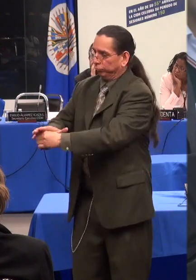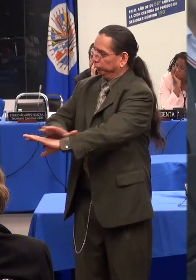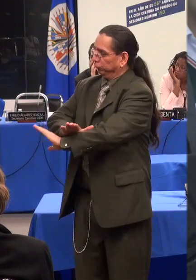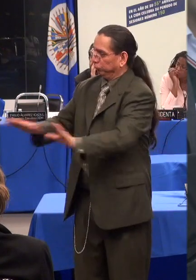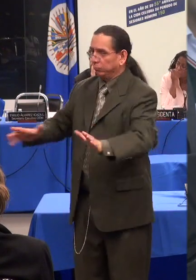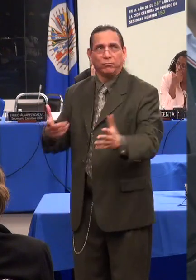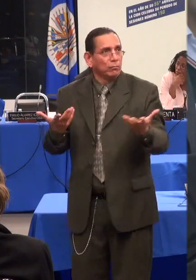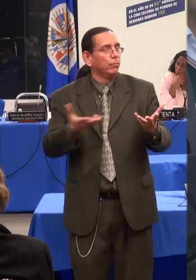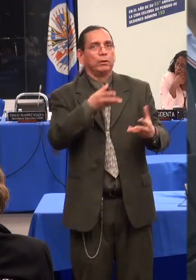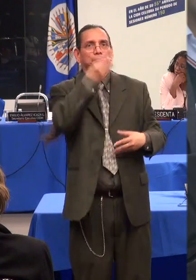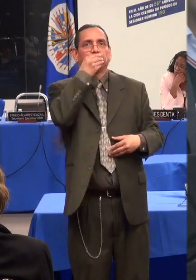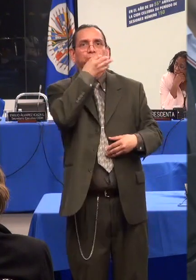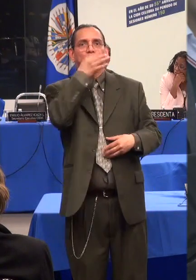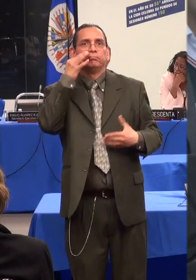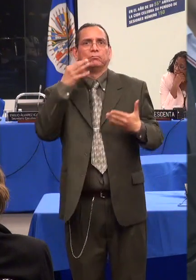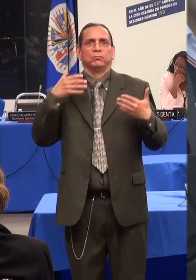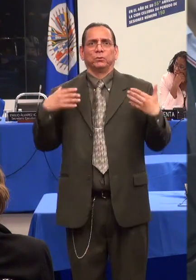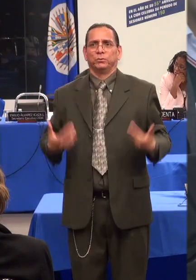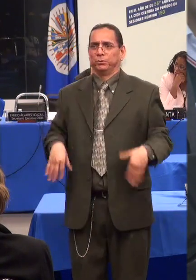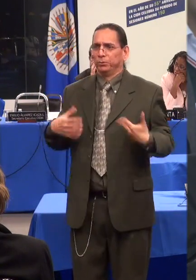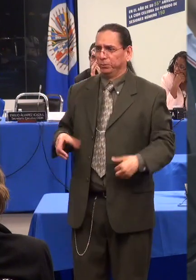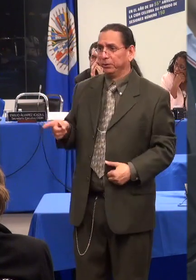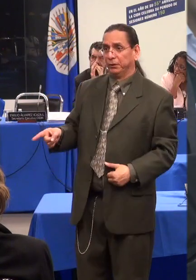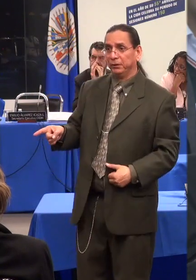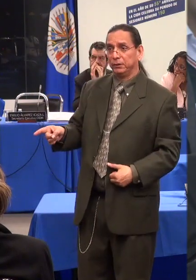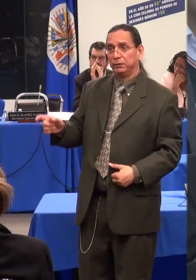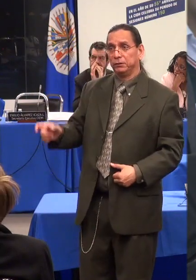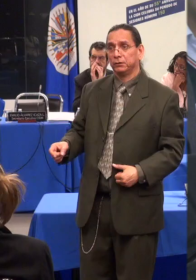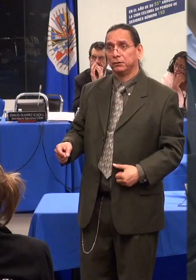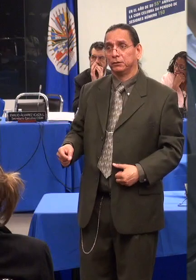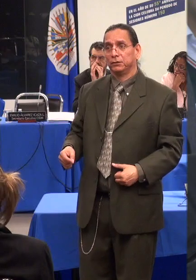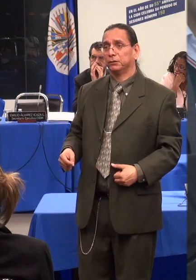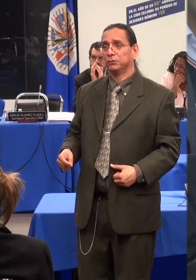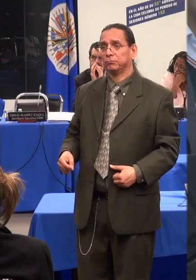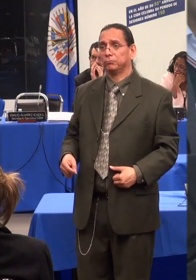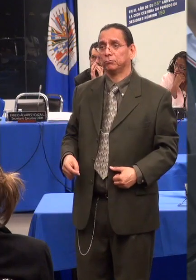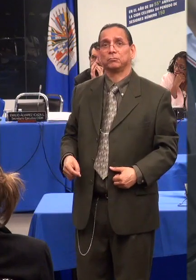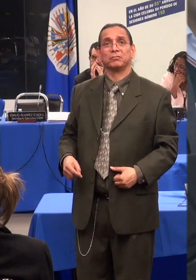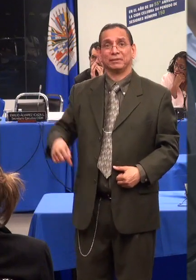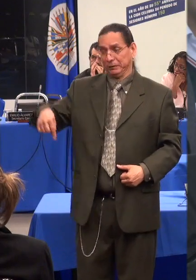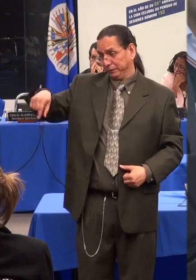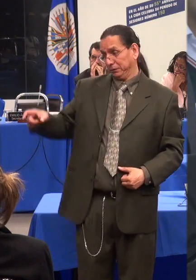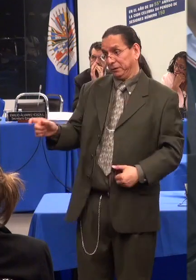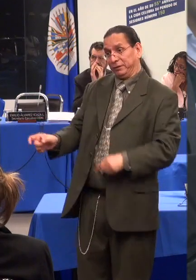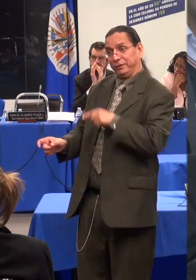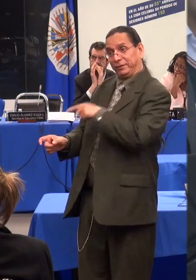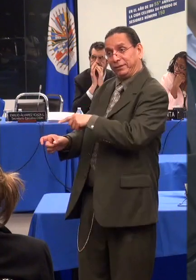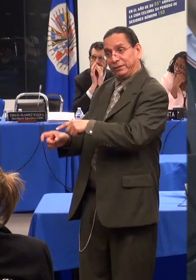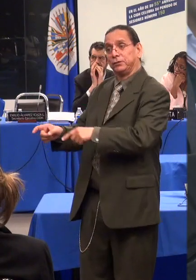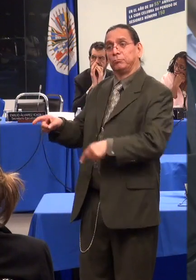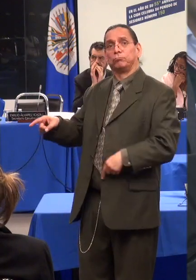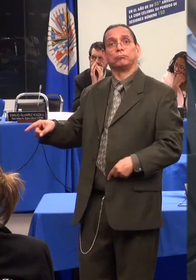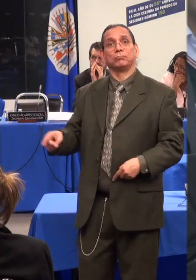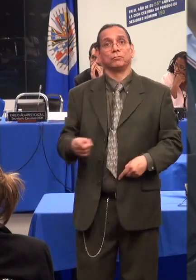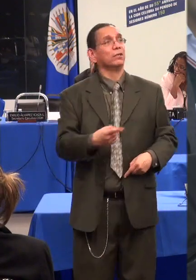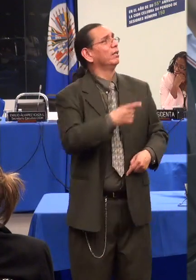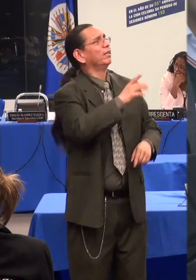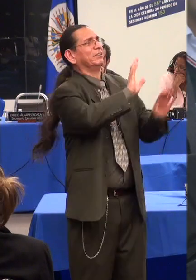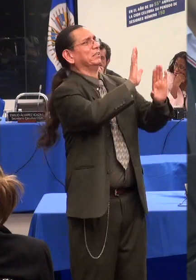diagnóstico solo, mi discapacidad me llevaba a una cinta con un